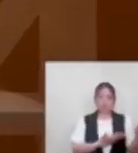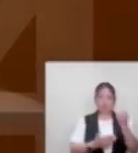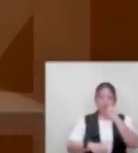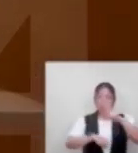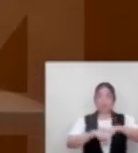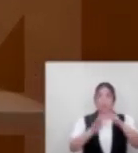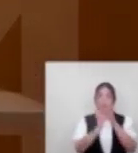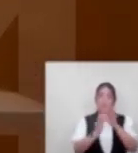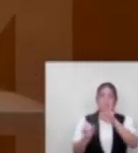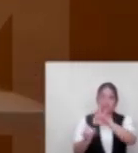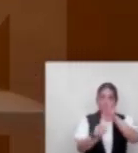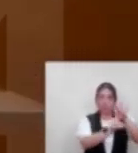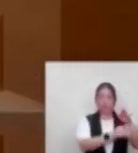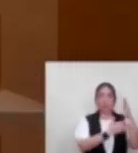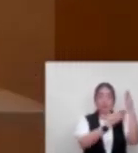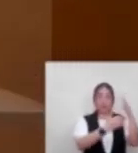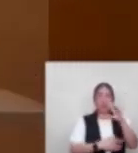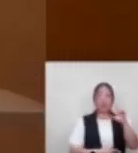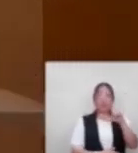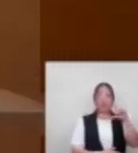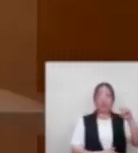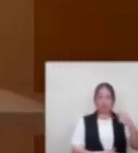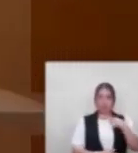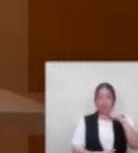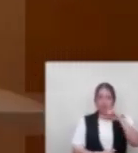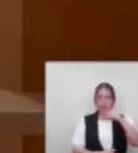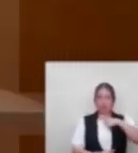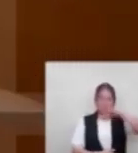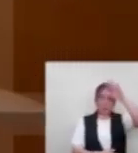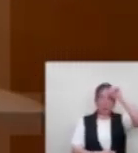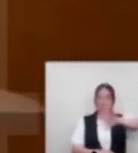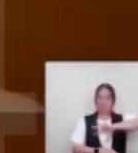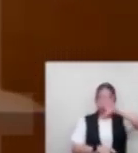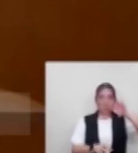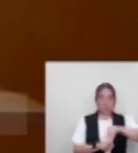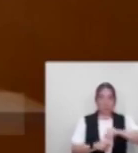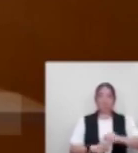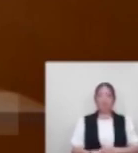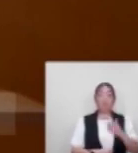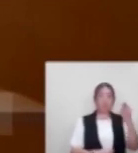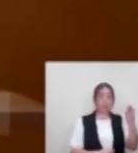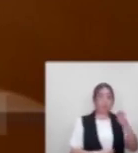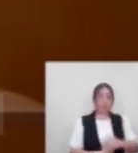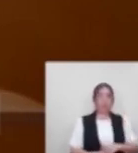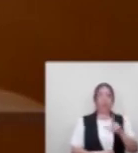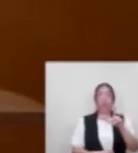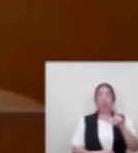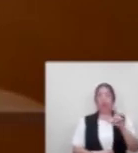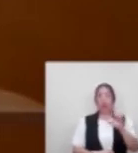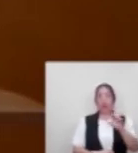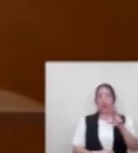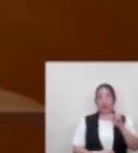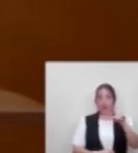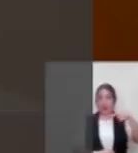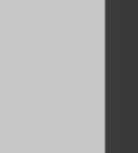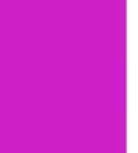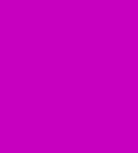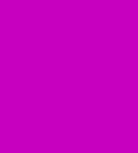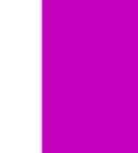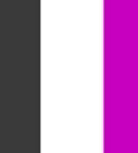Restituye sala regional del Tribunal Electoral del Poder Judicial de la Federación, triunfo electoral a Salvador Sánchez Cedillo.